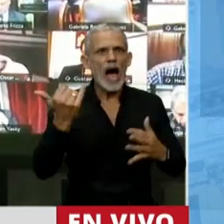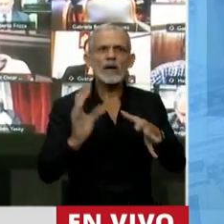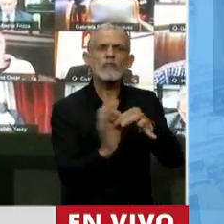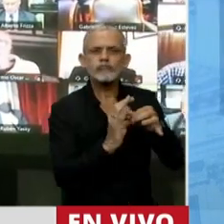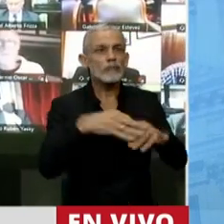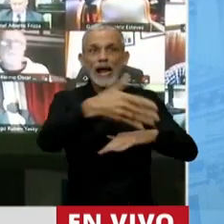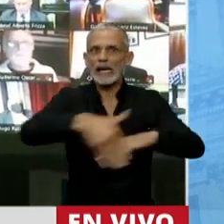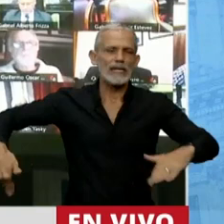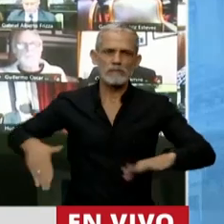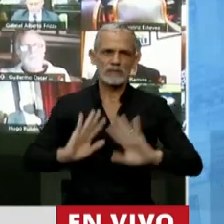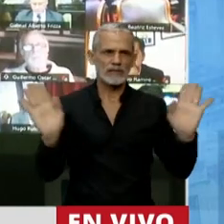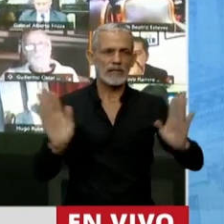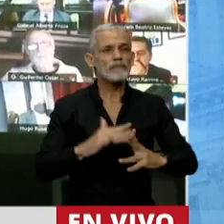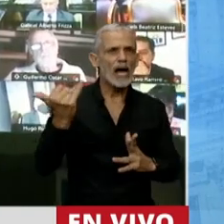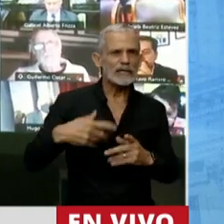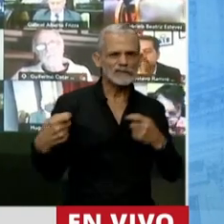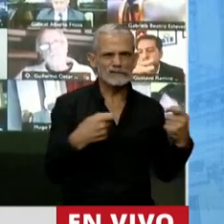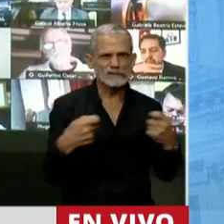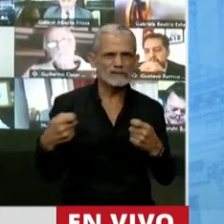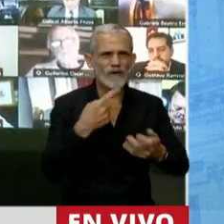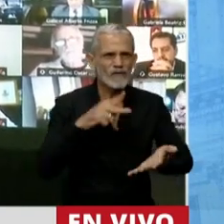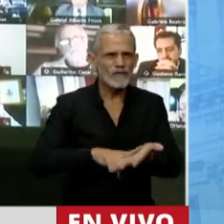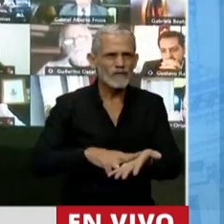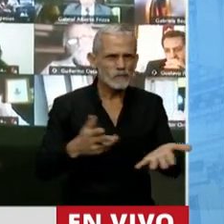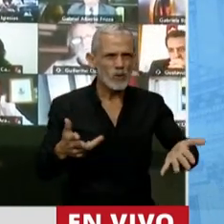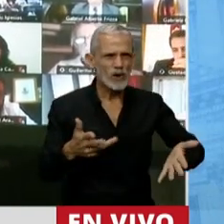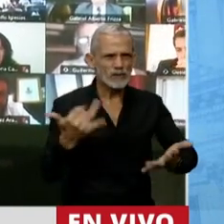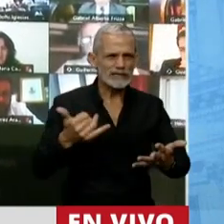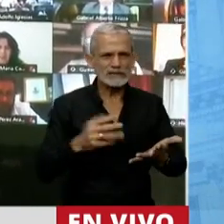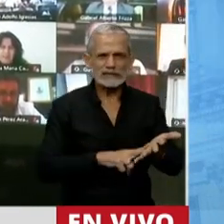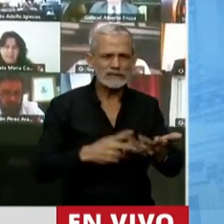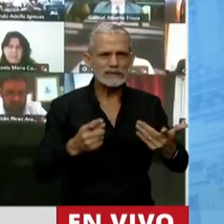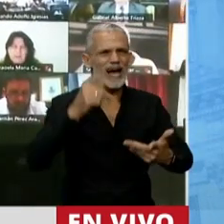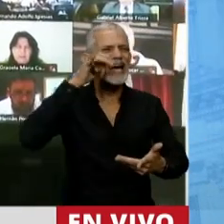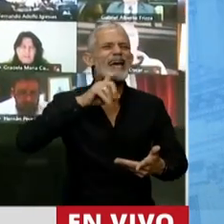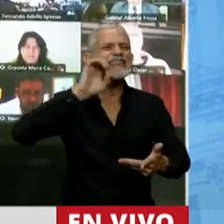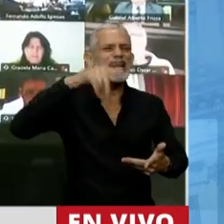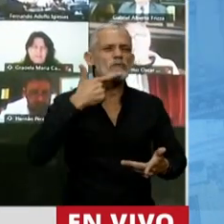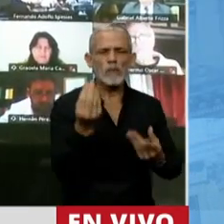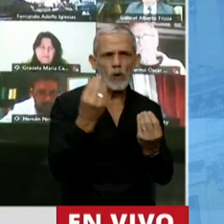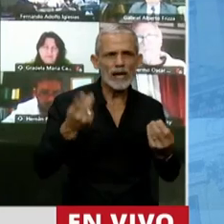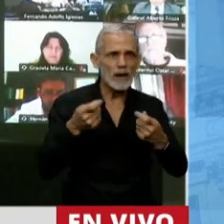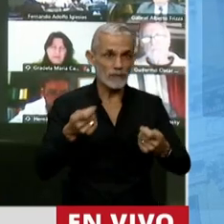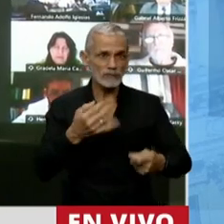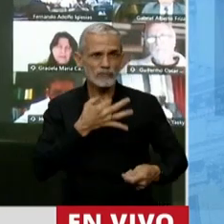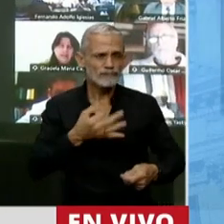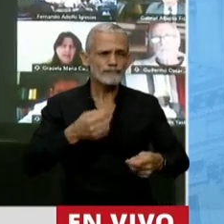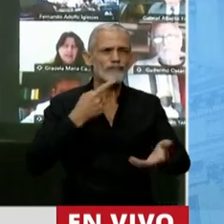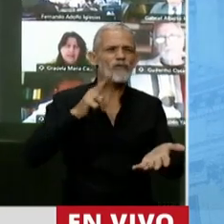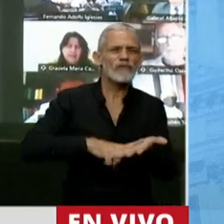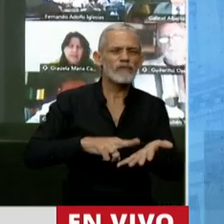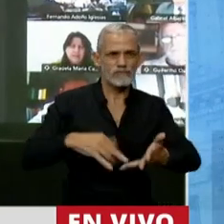llegando a un límite. Hay tensión fiscal en la Argentina. Si alguien me pregunta, ¿qué es Glass? ¿Por qué dice que hay tensión fiscal en la Argentina?